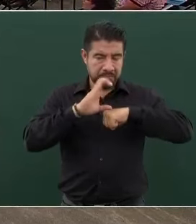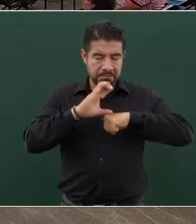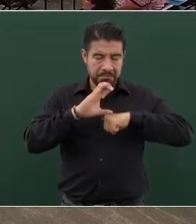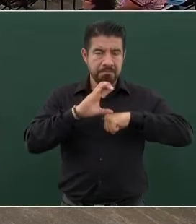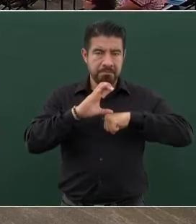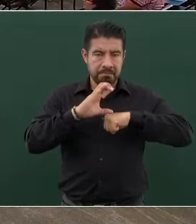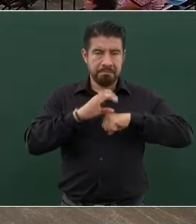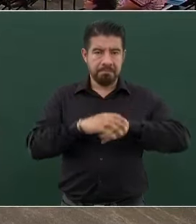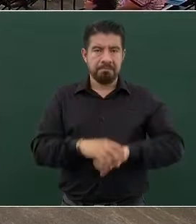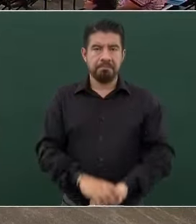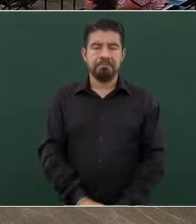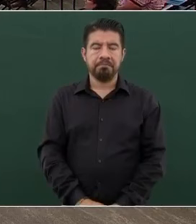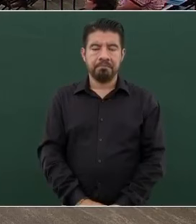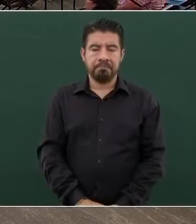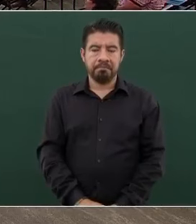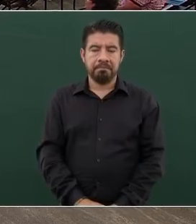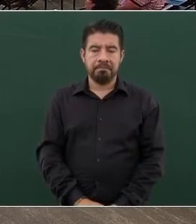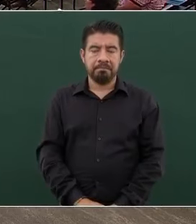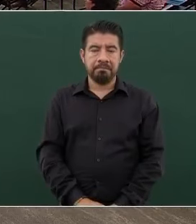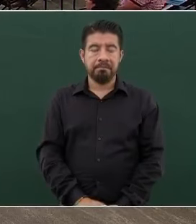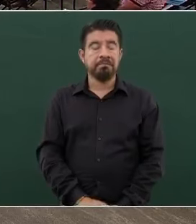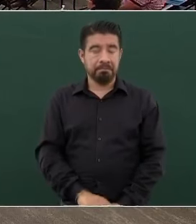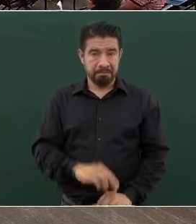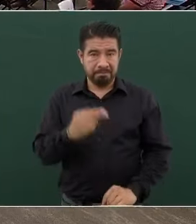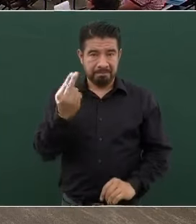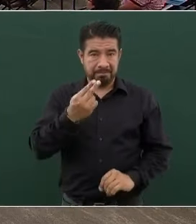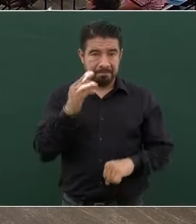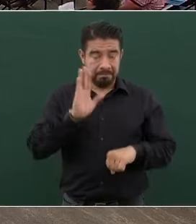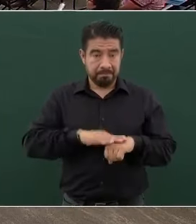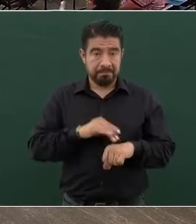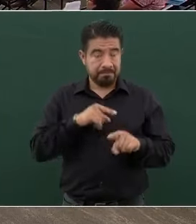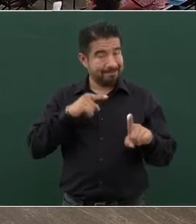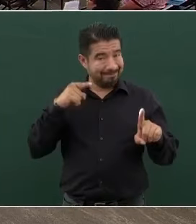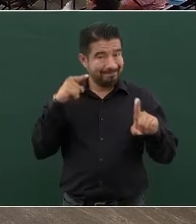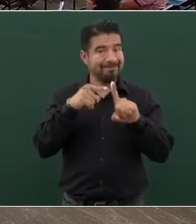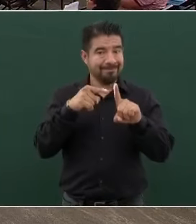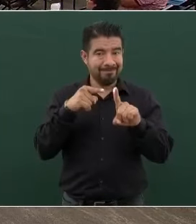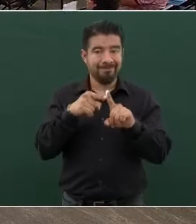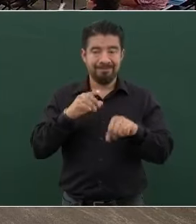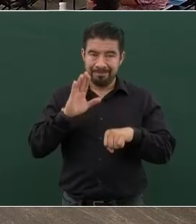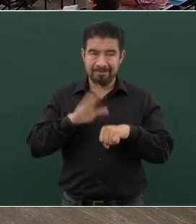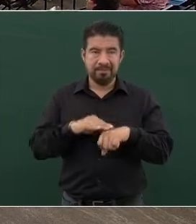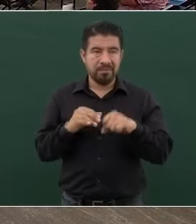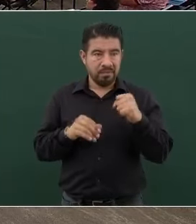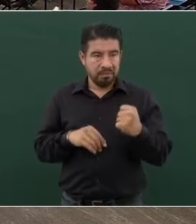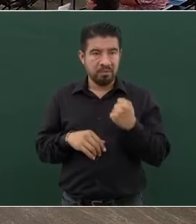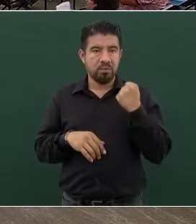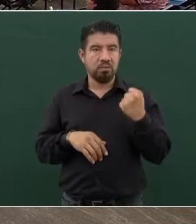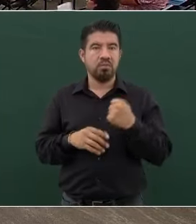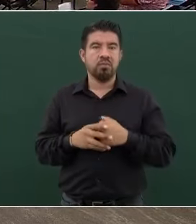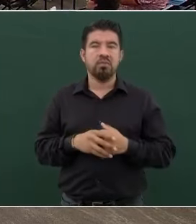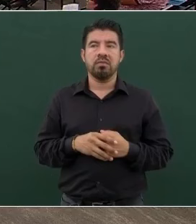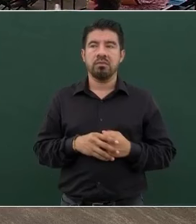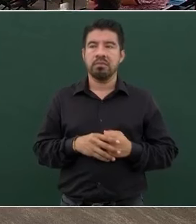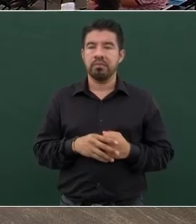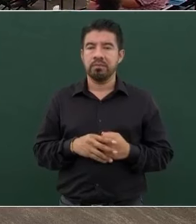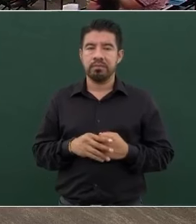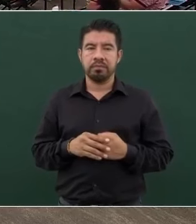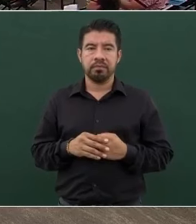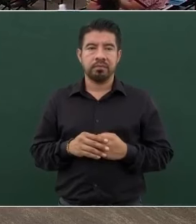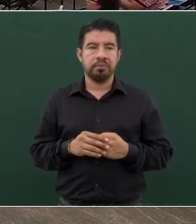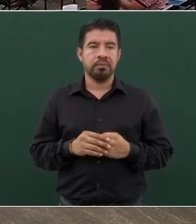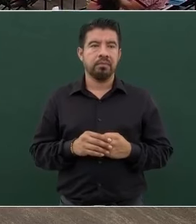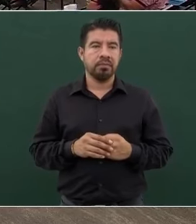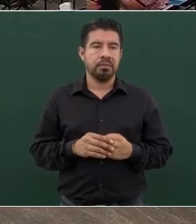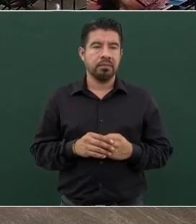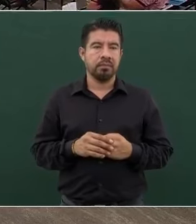Ahí está, frontera hay uno. Sí, pero ahí hay que reforzar con más elementos de la Guardia. Entonces, tenemos